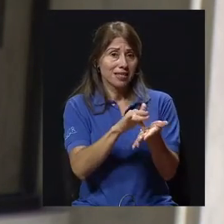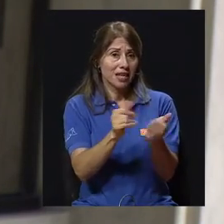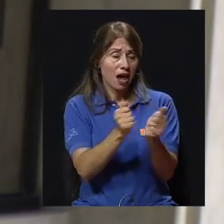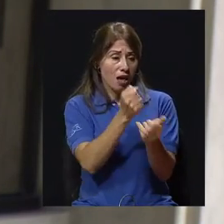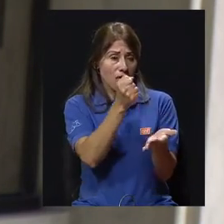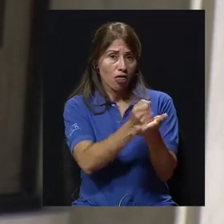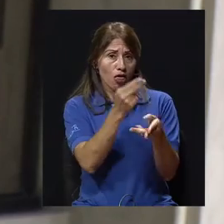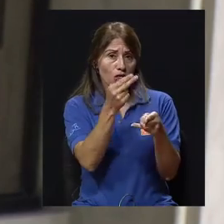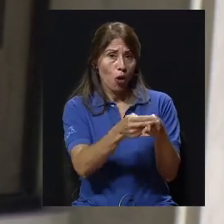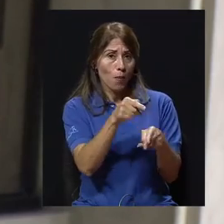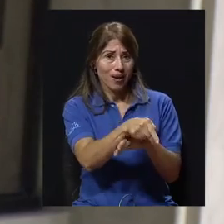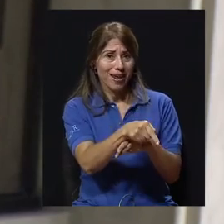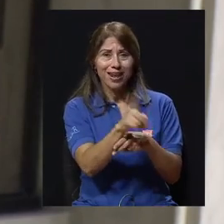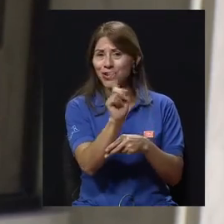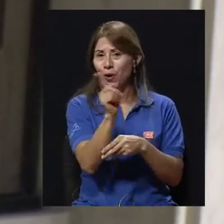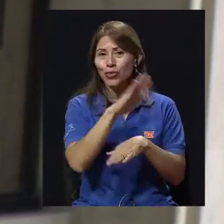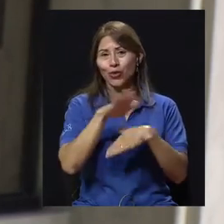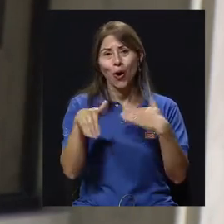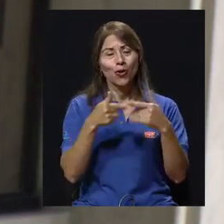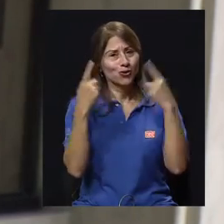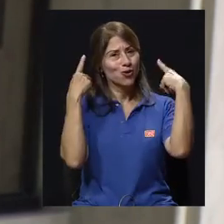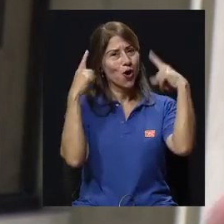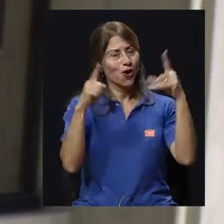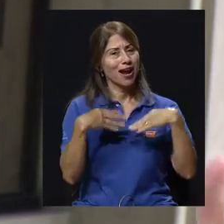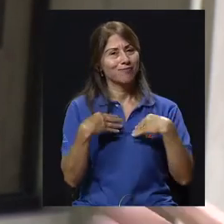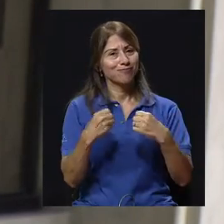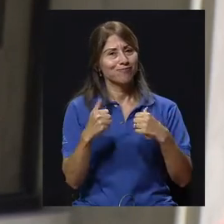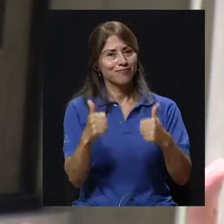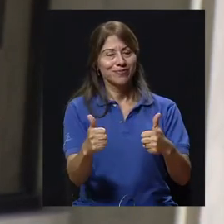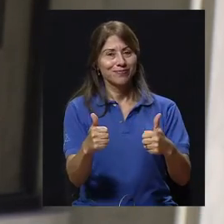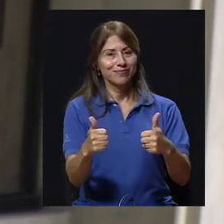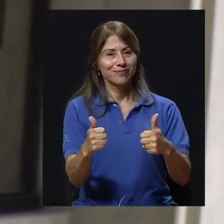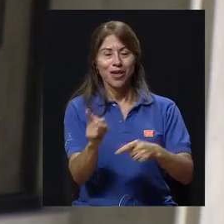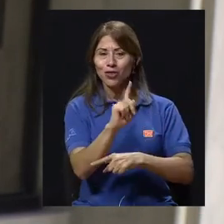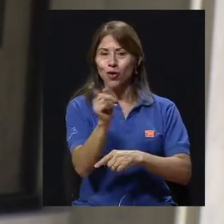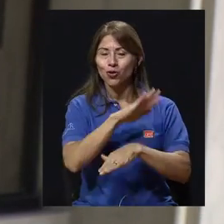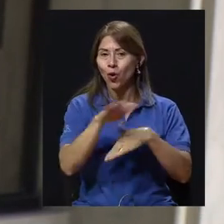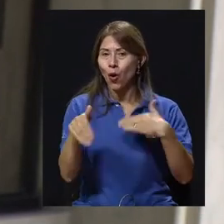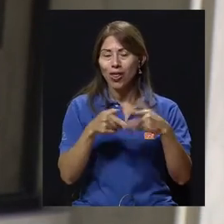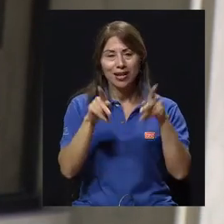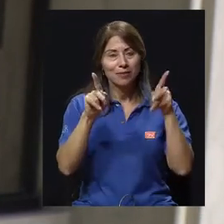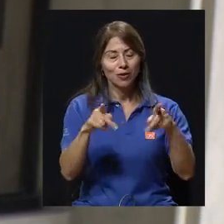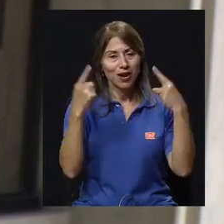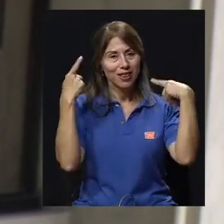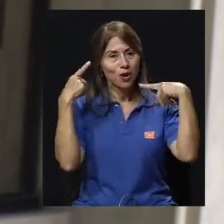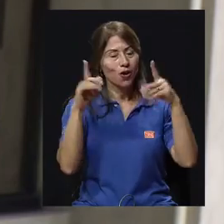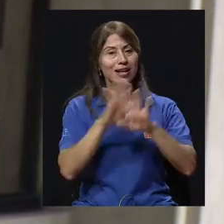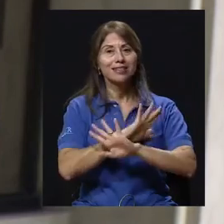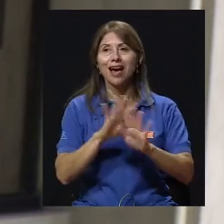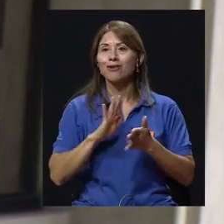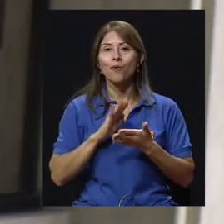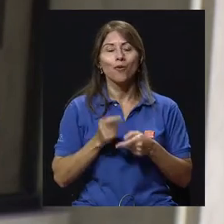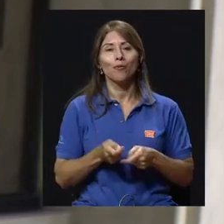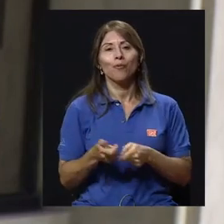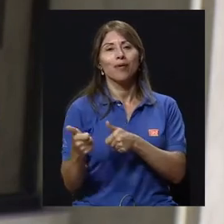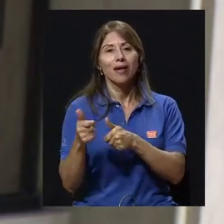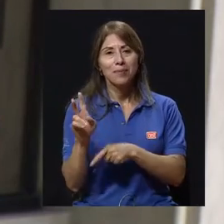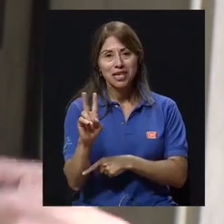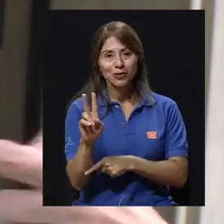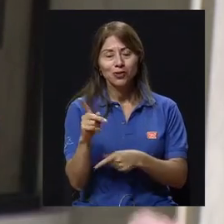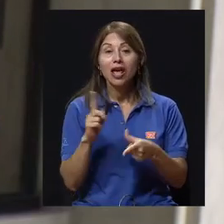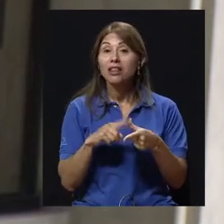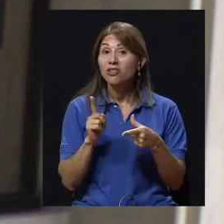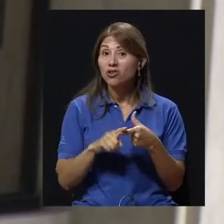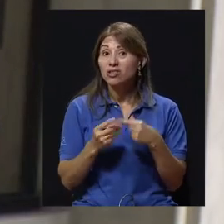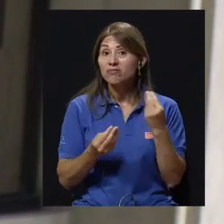no todos te logran curar el virus. O no todas las personas logran aclarar el virus o liberarse del virus. Entonces,